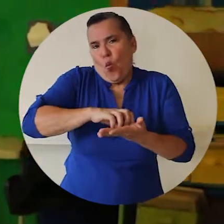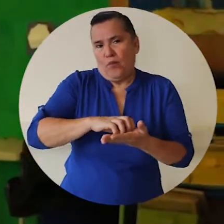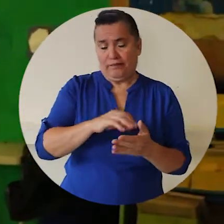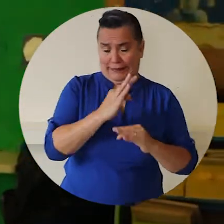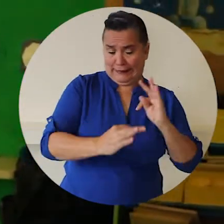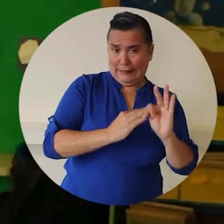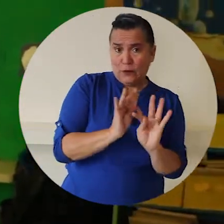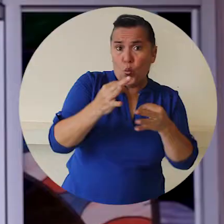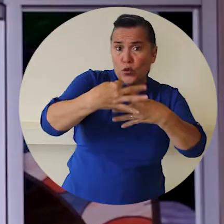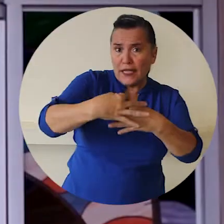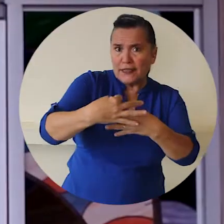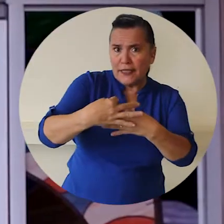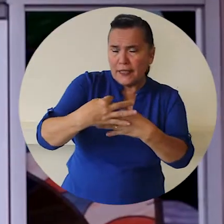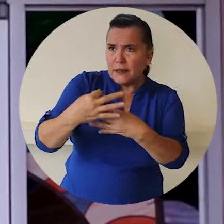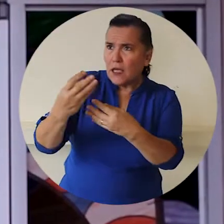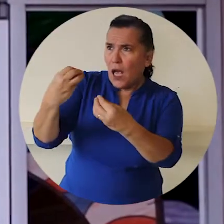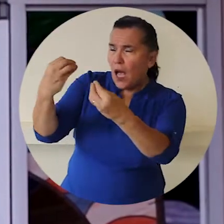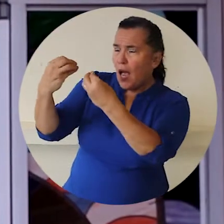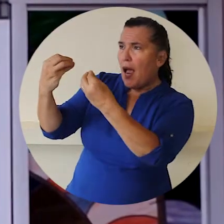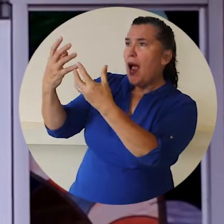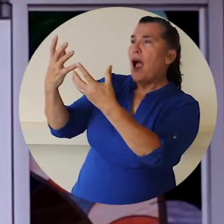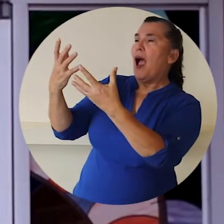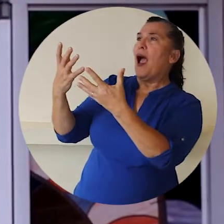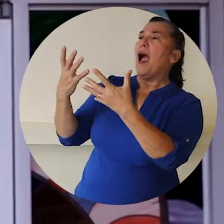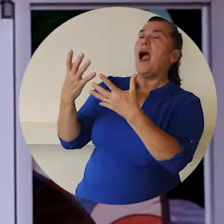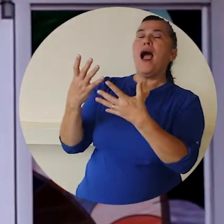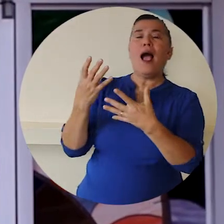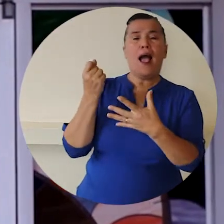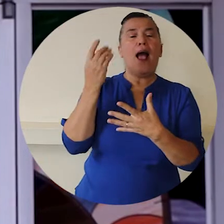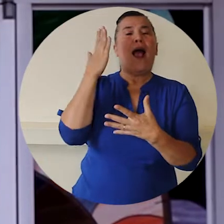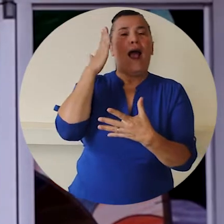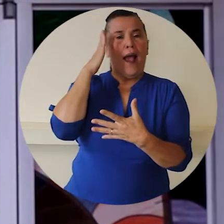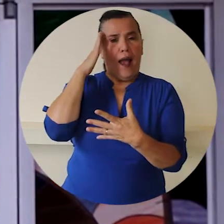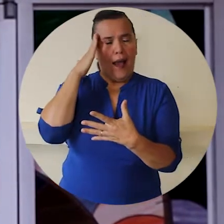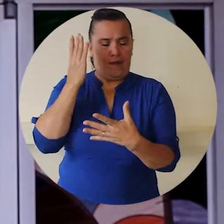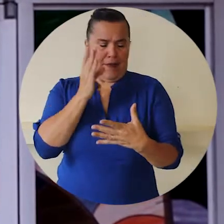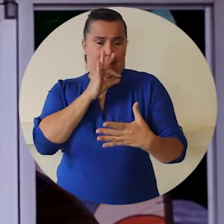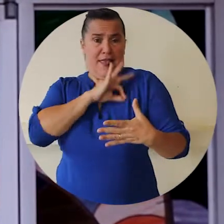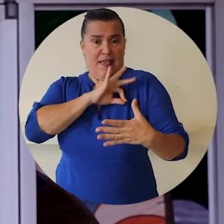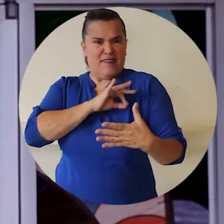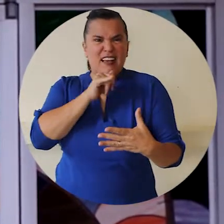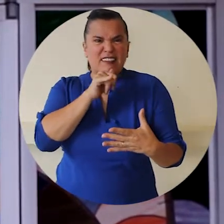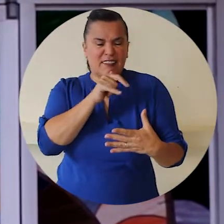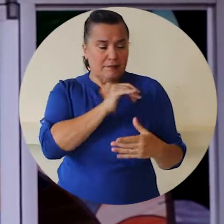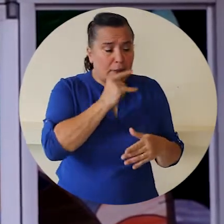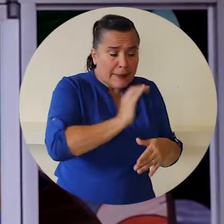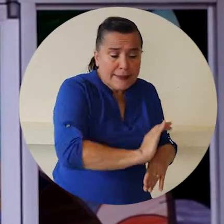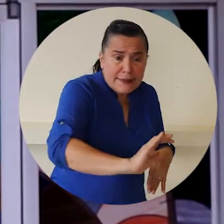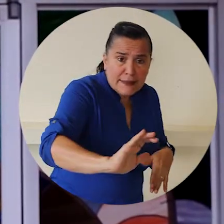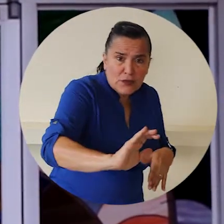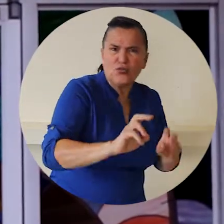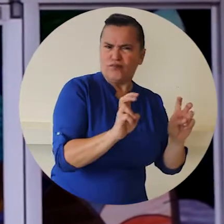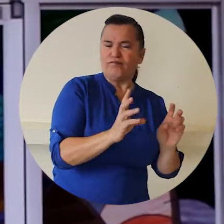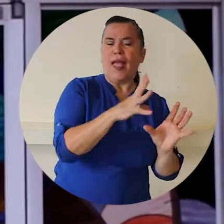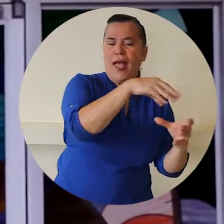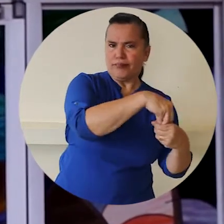Bueno, sin duda alguna, este tipo de talleres nos permiten a nosotros como prestatarios de servicio en la Redekuido, beneficiar a